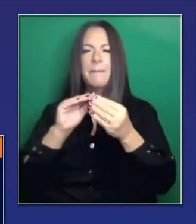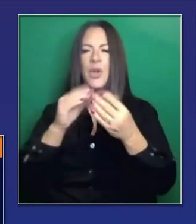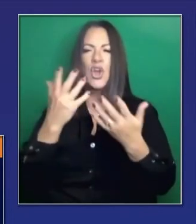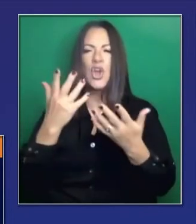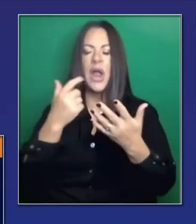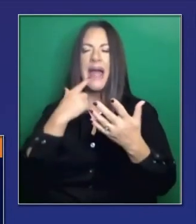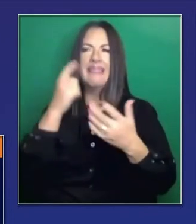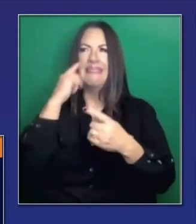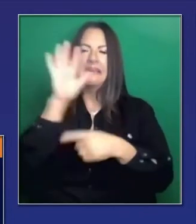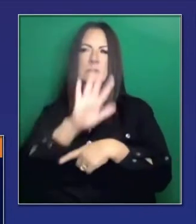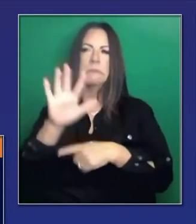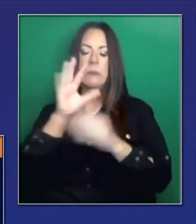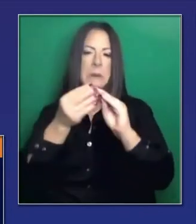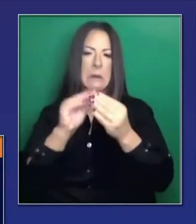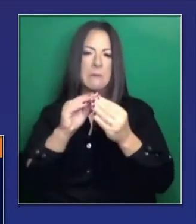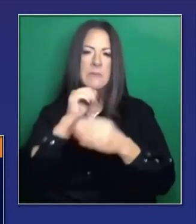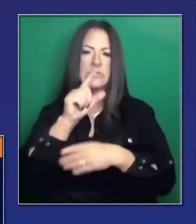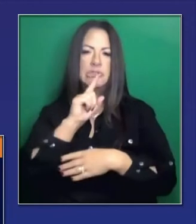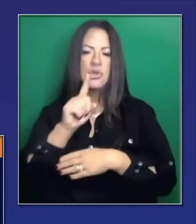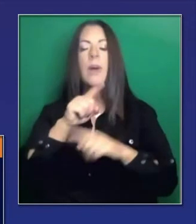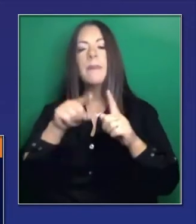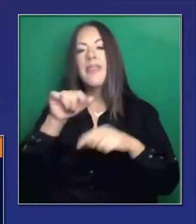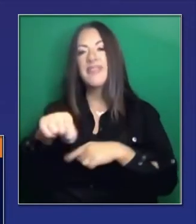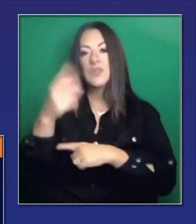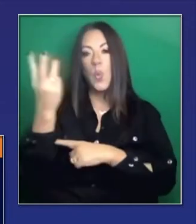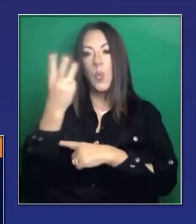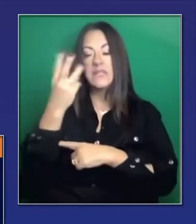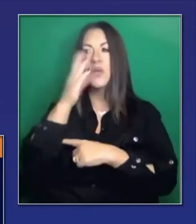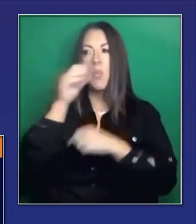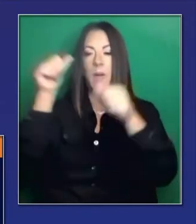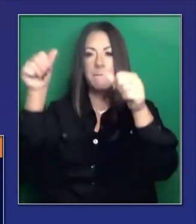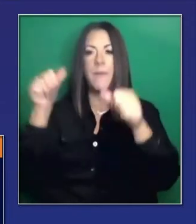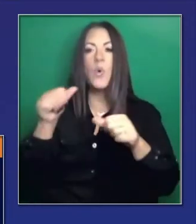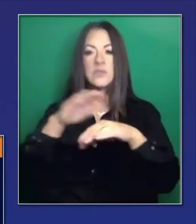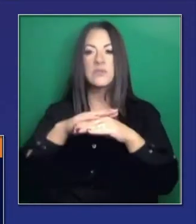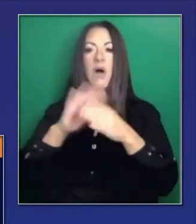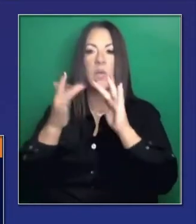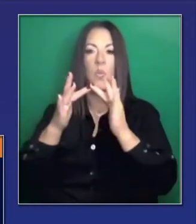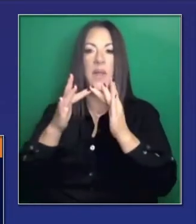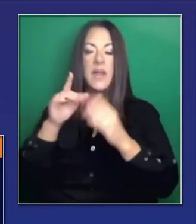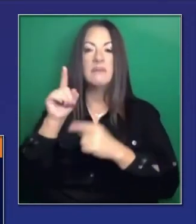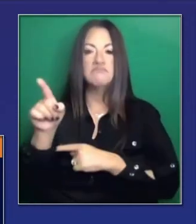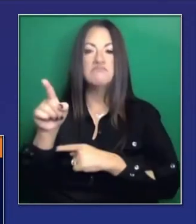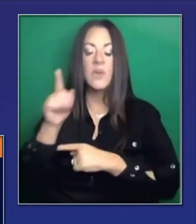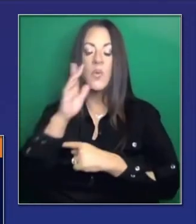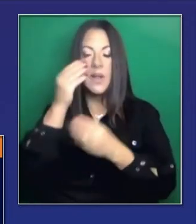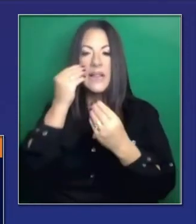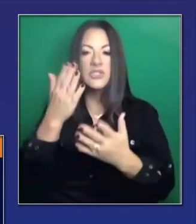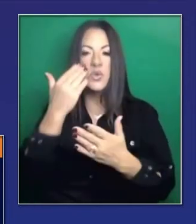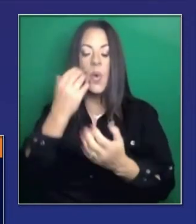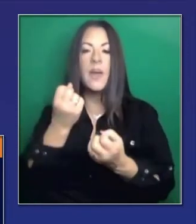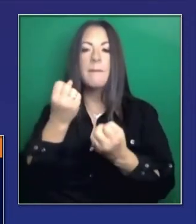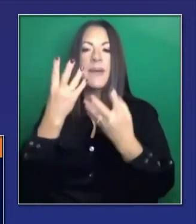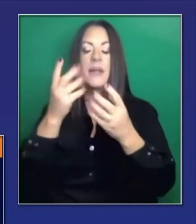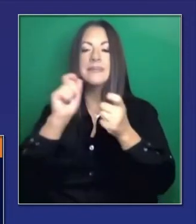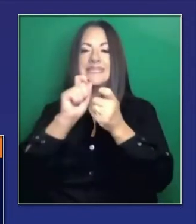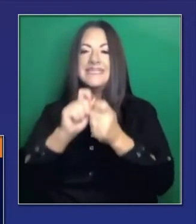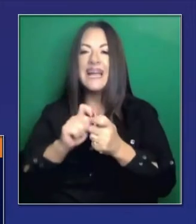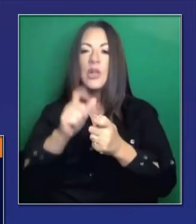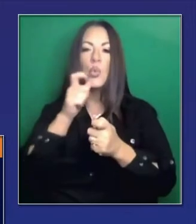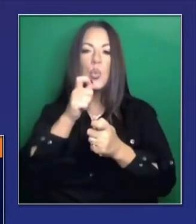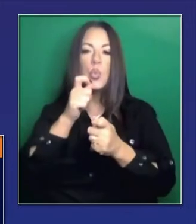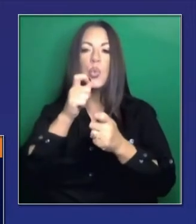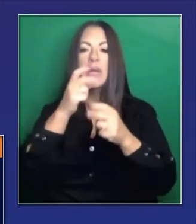el miércoles. Estoy indicando cifras generales solamente. Y 1C es este grupo más grande que incluirá